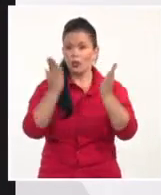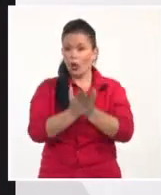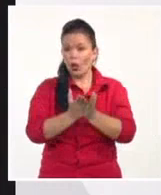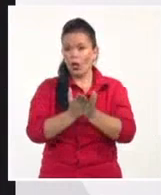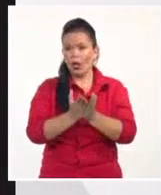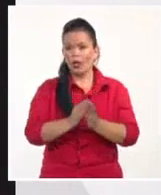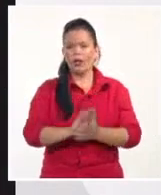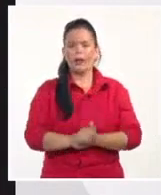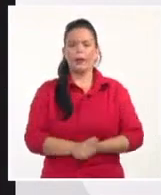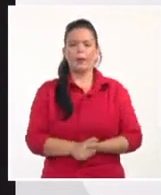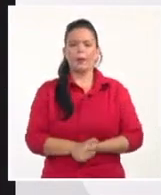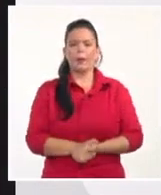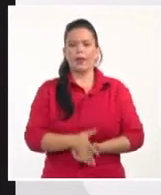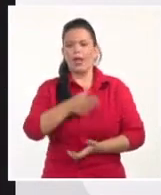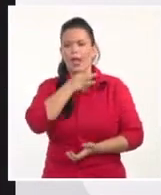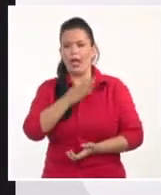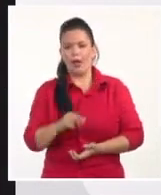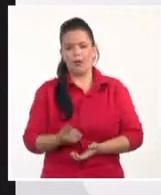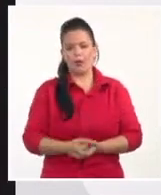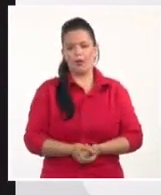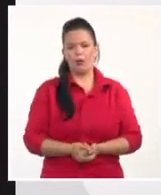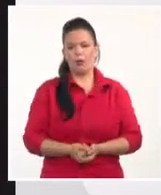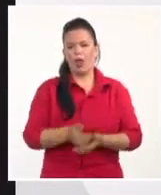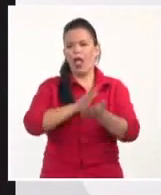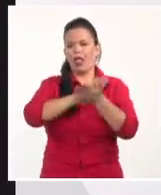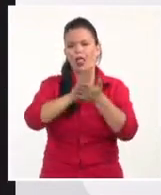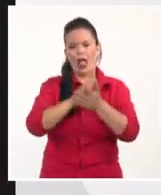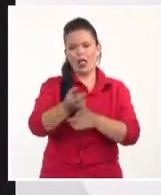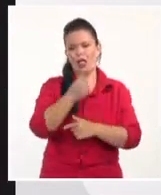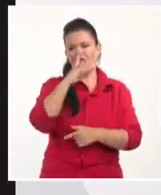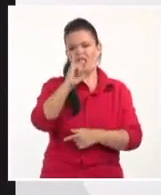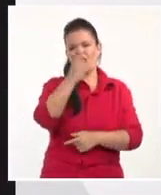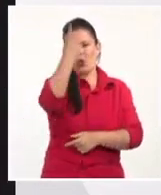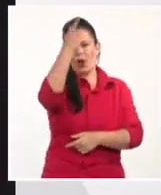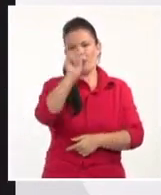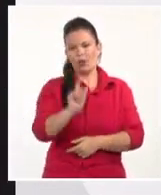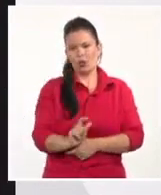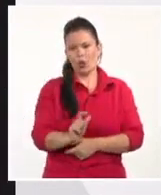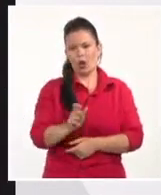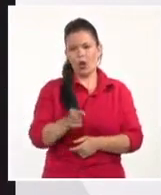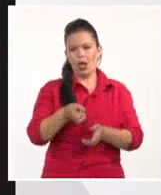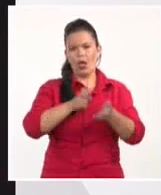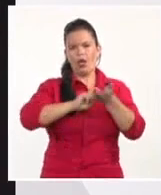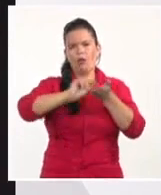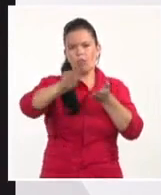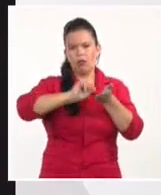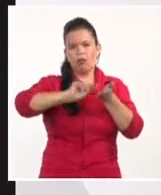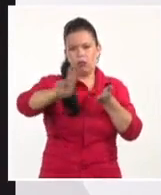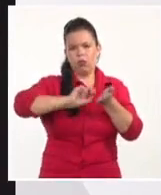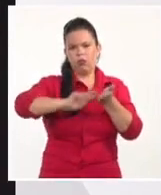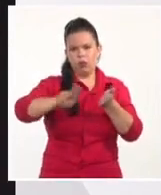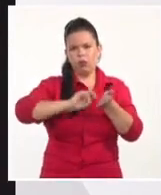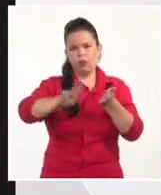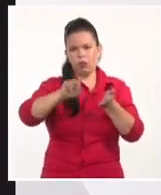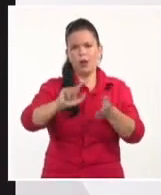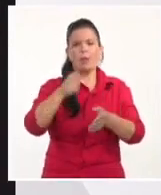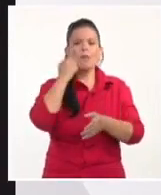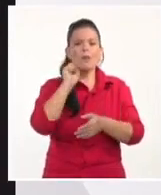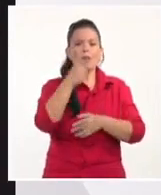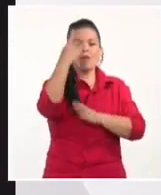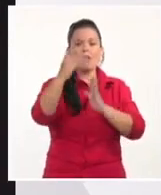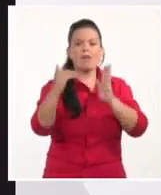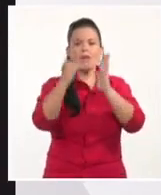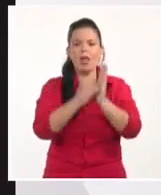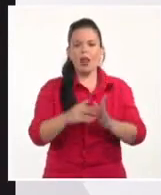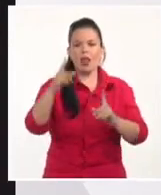tweets en un solo día, algo que no es humano, pero aparte, si analizamos muchas de estas cuentas, vemos que publican varios tweets